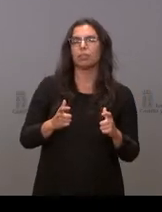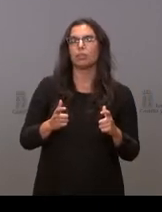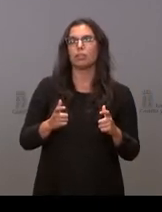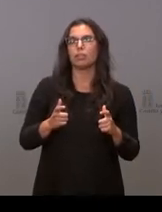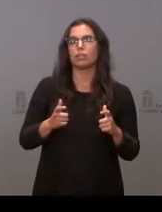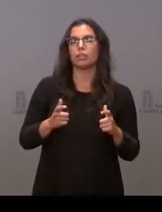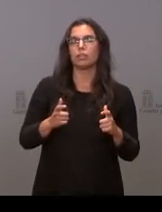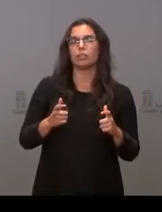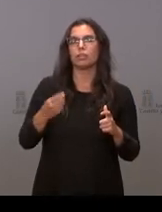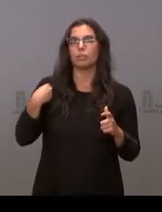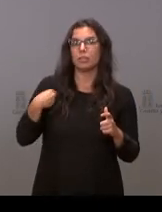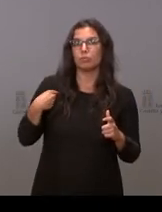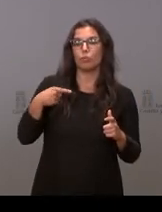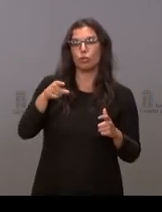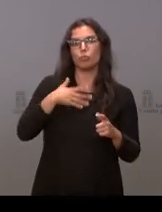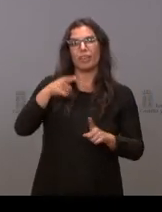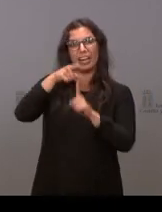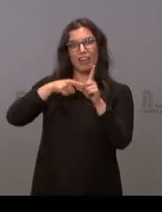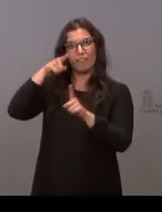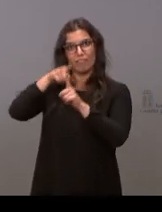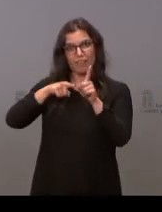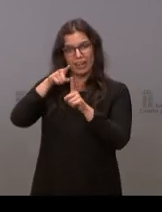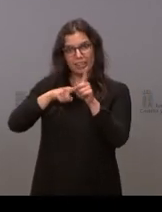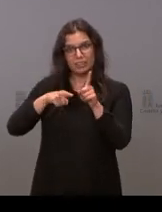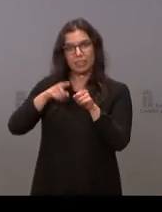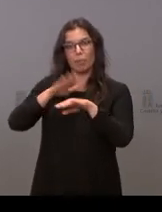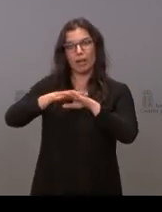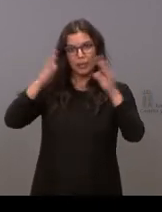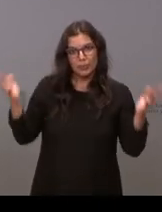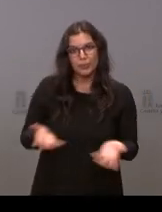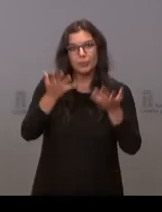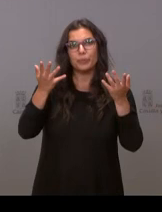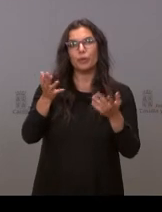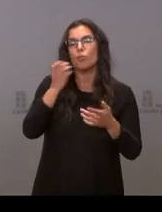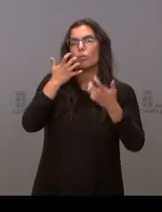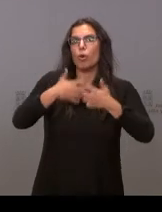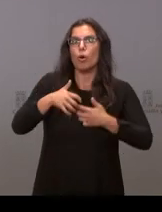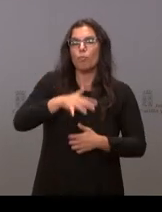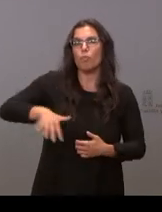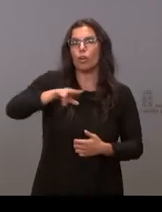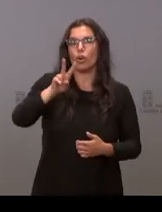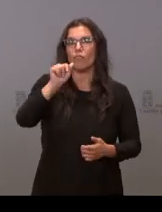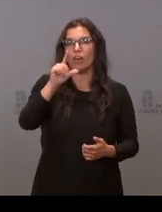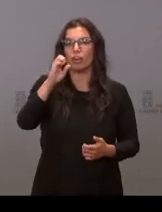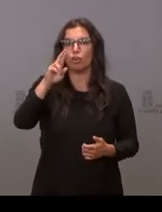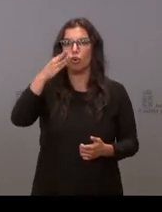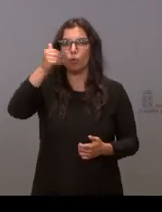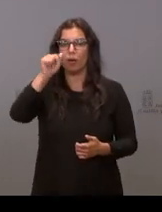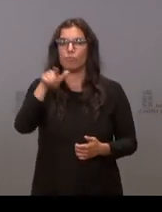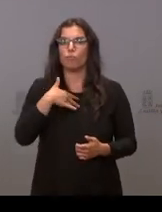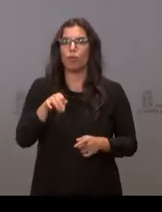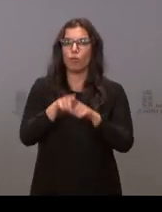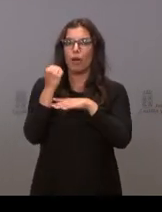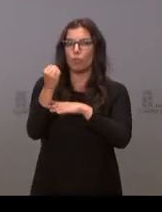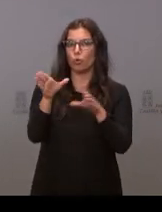PEMA podría ser un referente dentro de esa despoblación para impulsarla o por ejemplo si el polígono de la Valcorva se va a al final se va a apoyar desde la